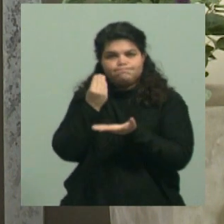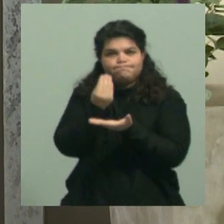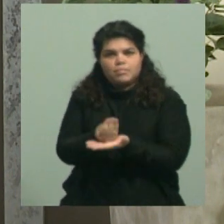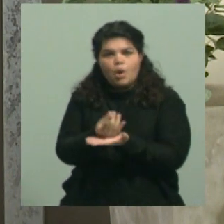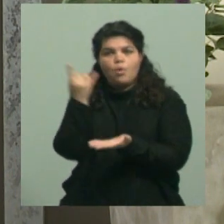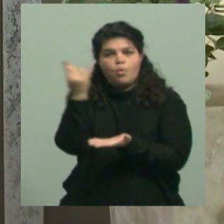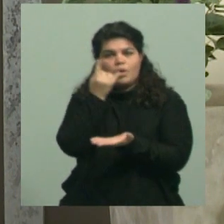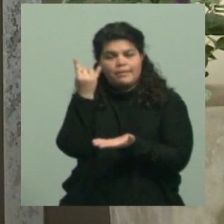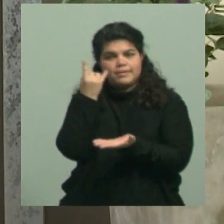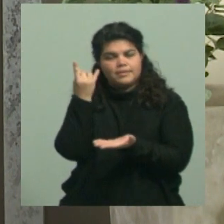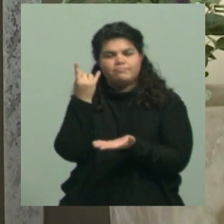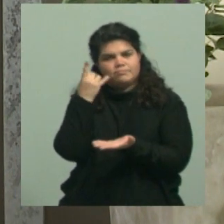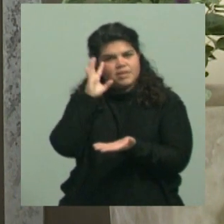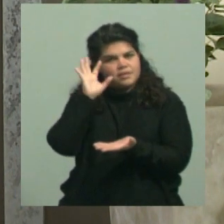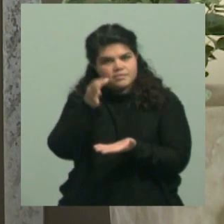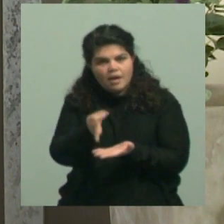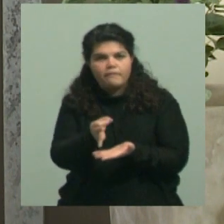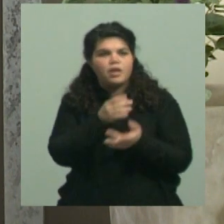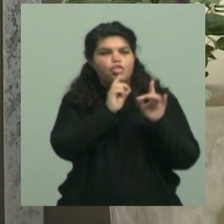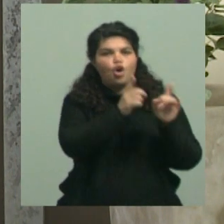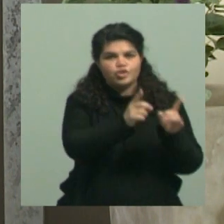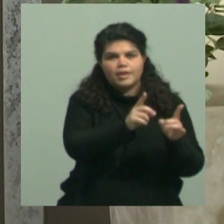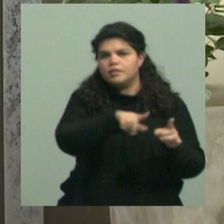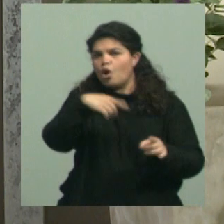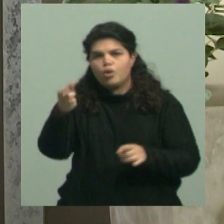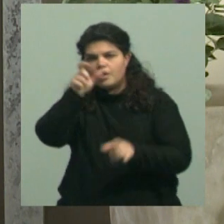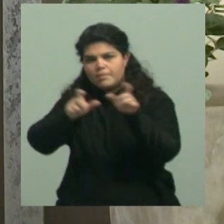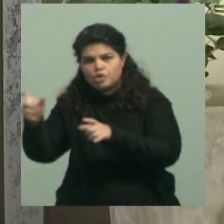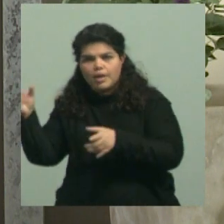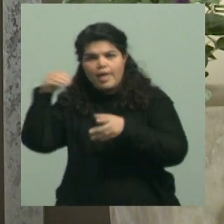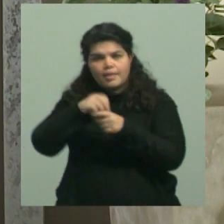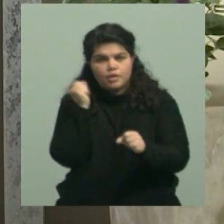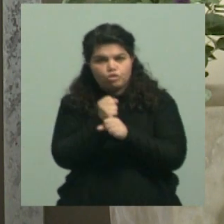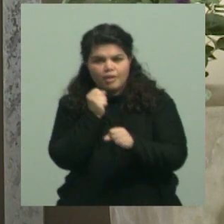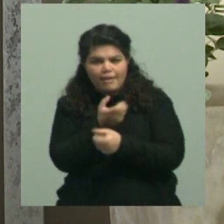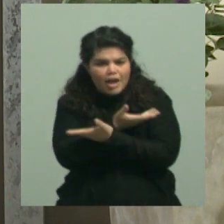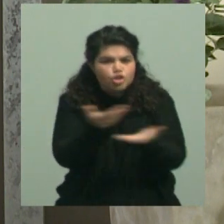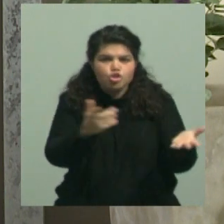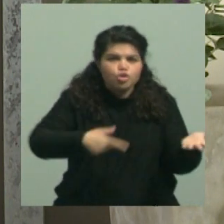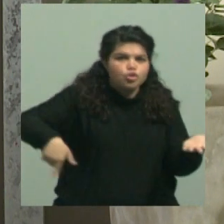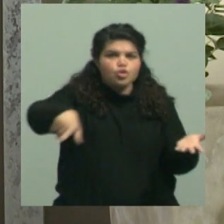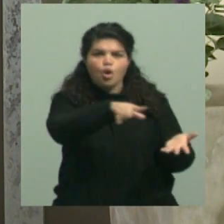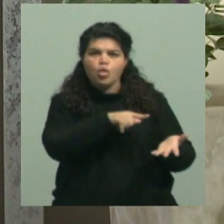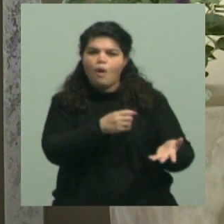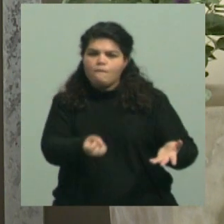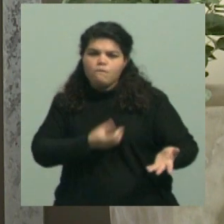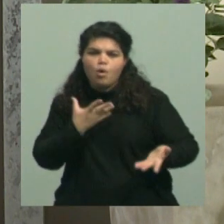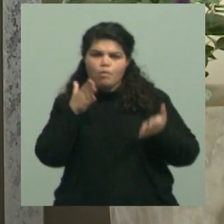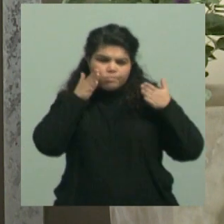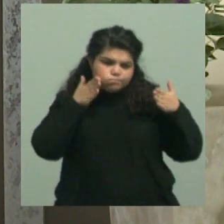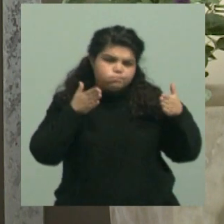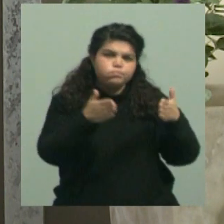cada docente y cada no docente pone lo mejor de sí para que realmente